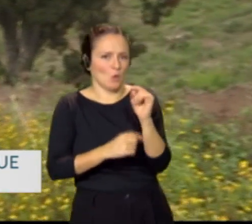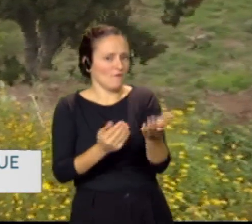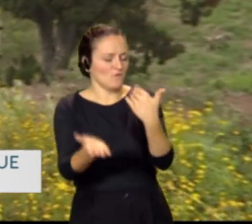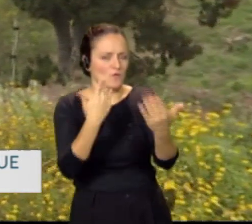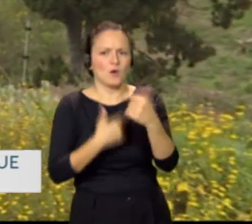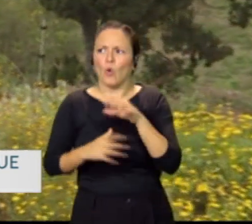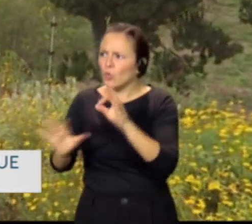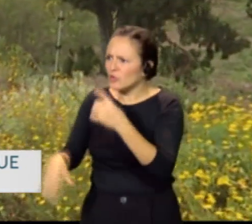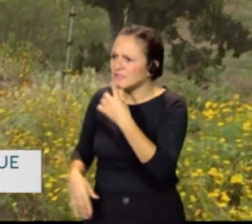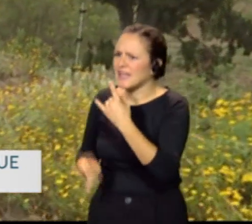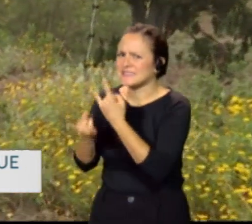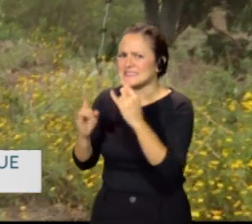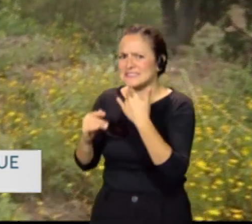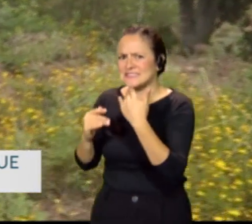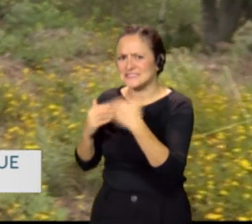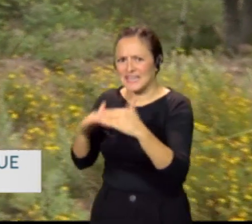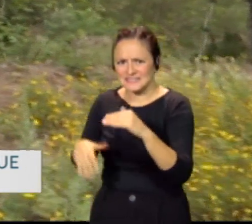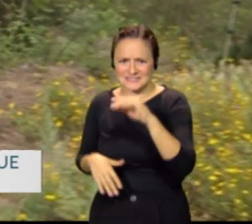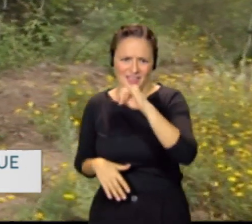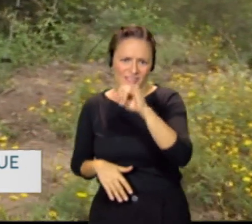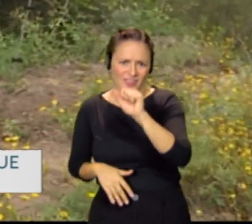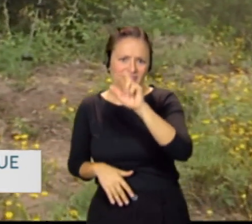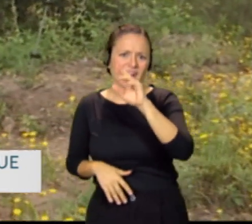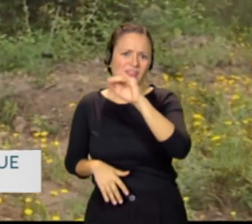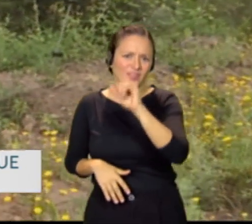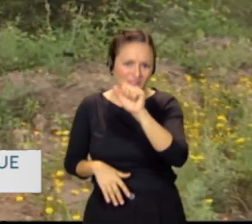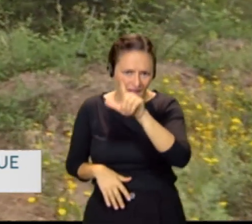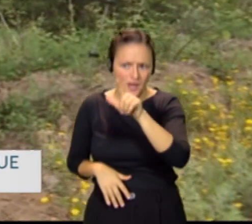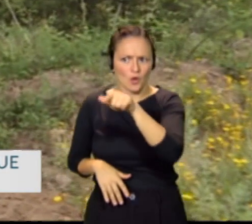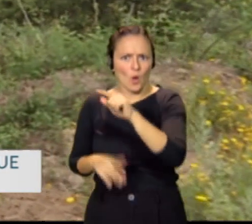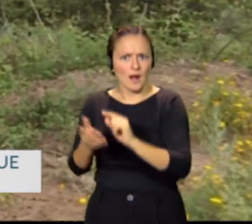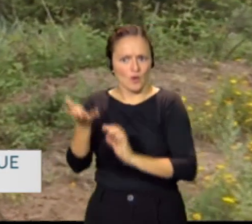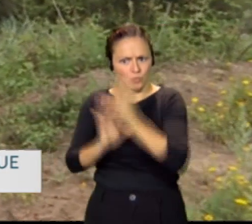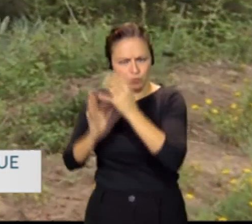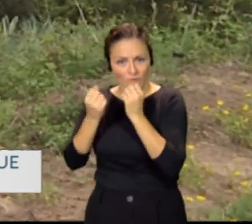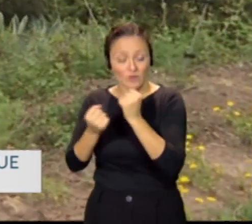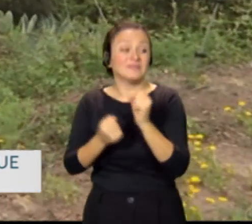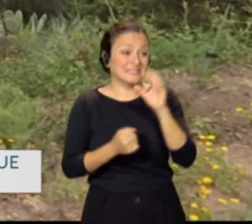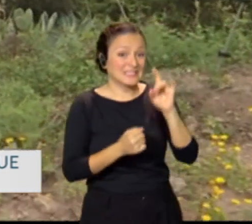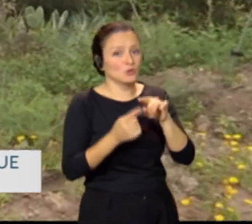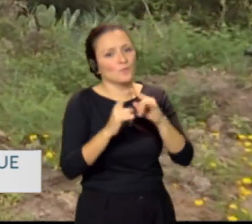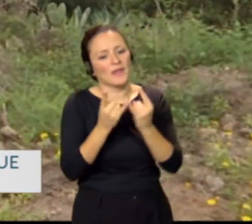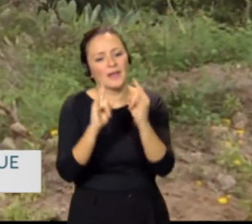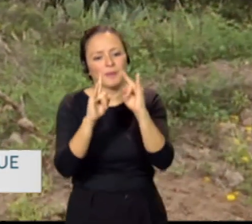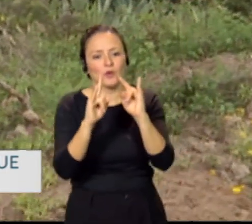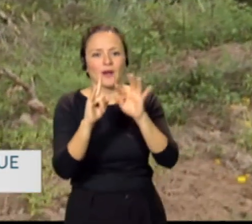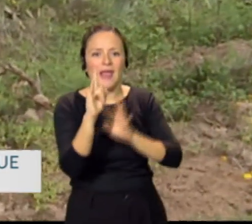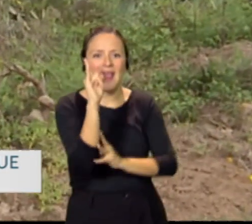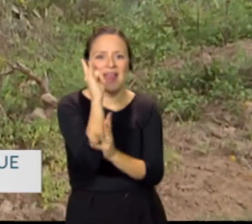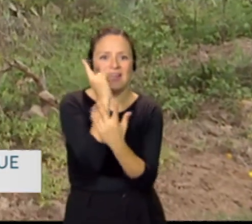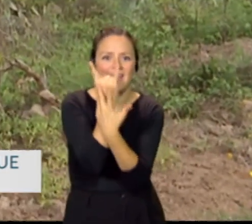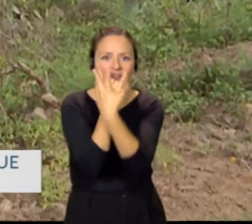altamente inflamables. Sí, el zarzal es un matorral, es una enredadera que